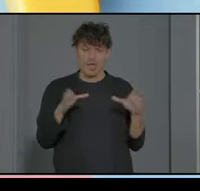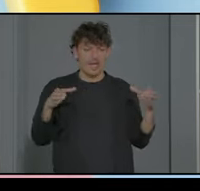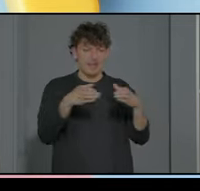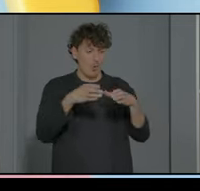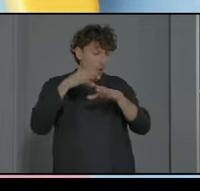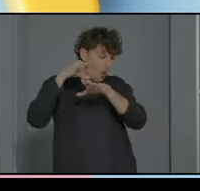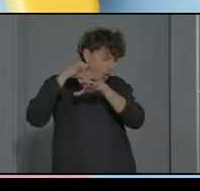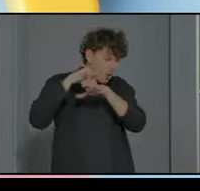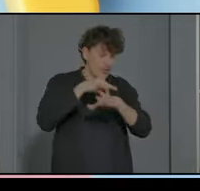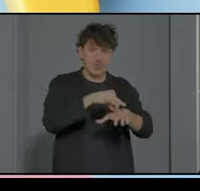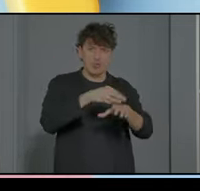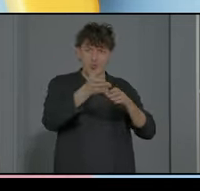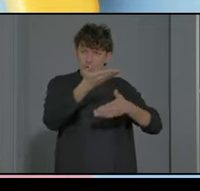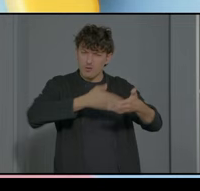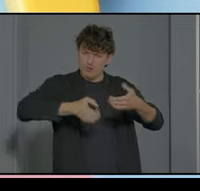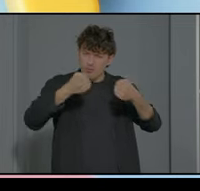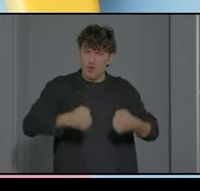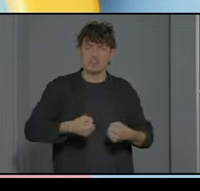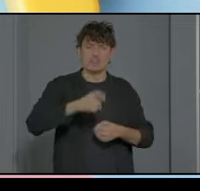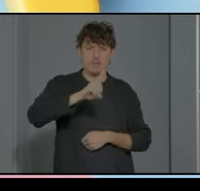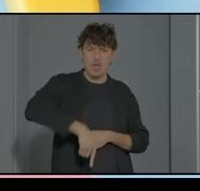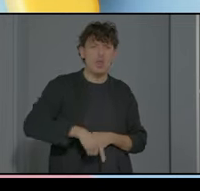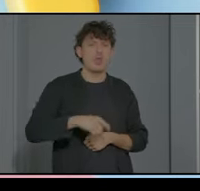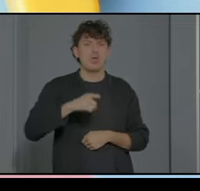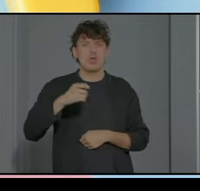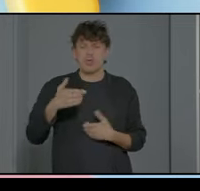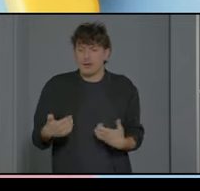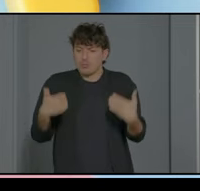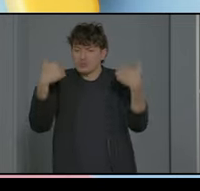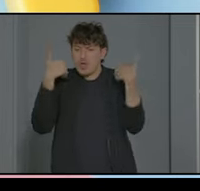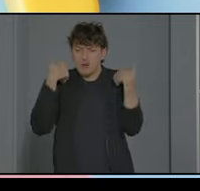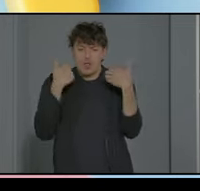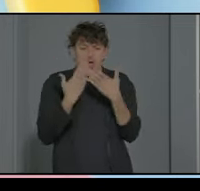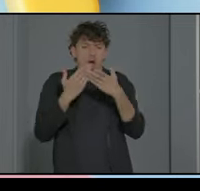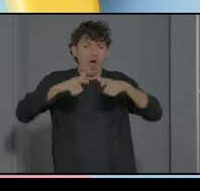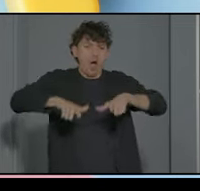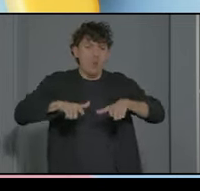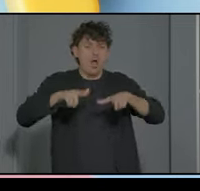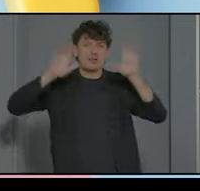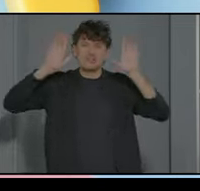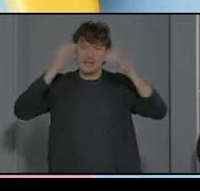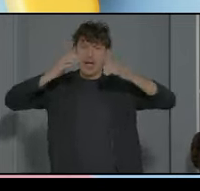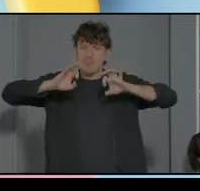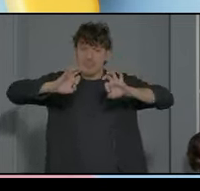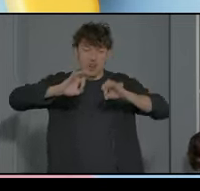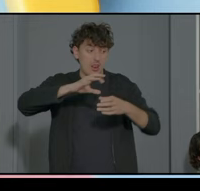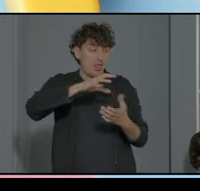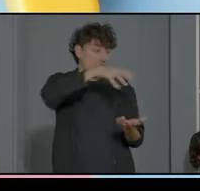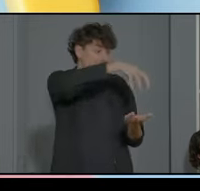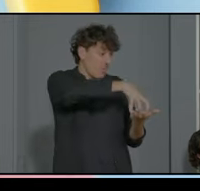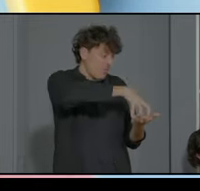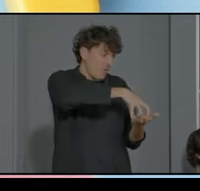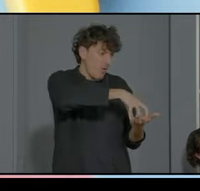orientación y los profesionales de las aulas TEA que concretamente en este centro hay de los niveles de